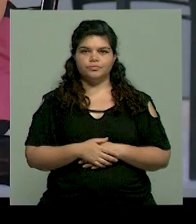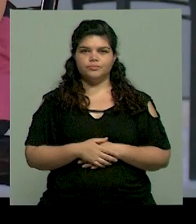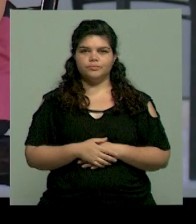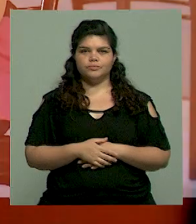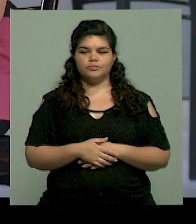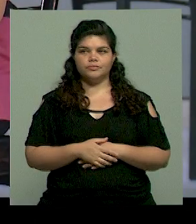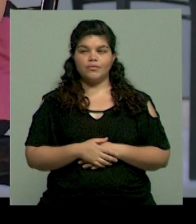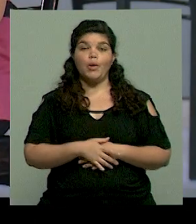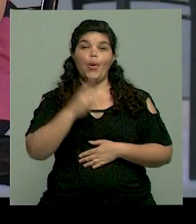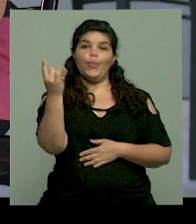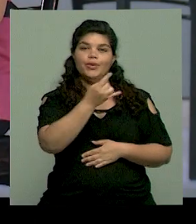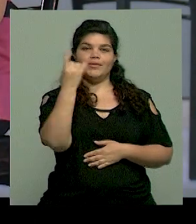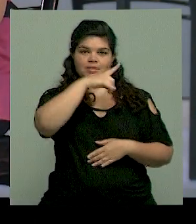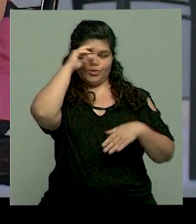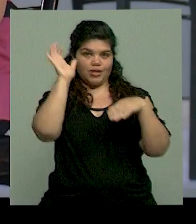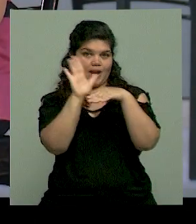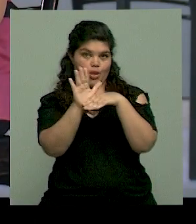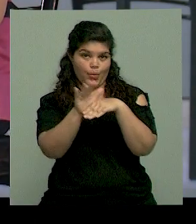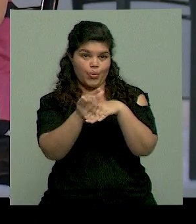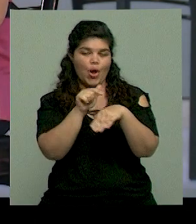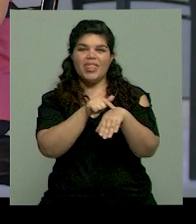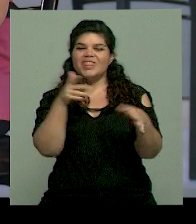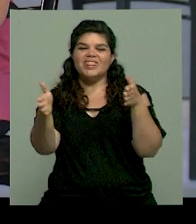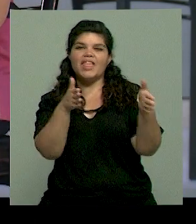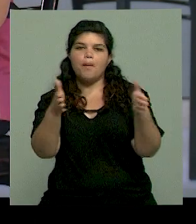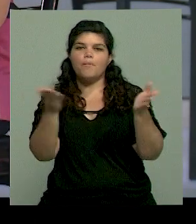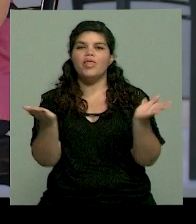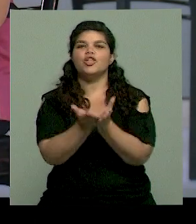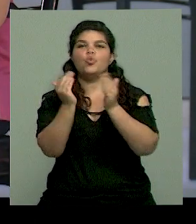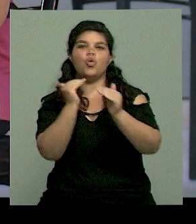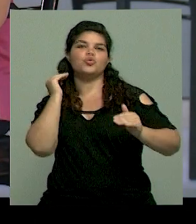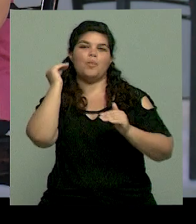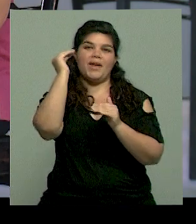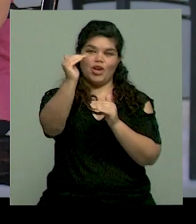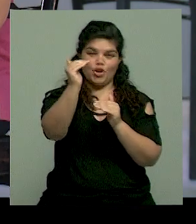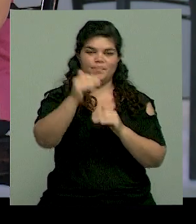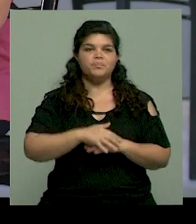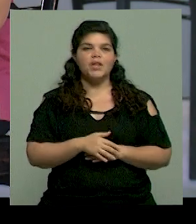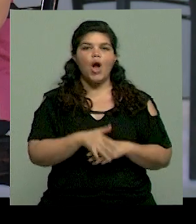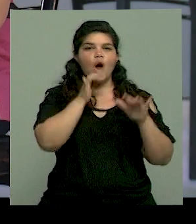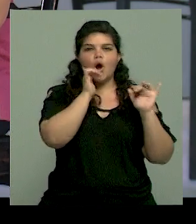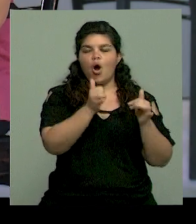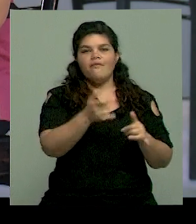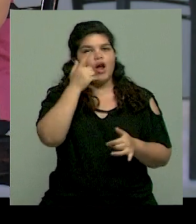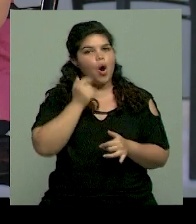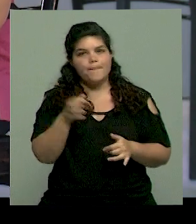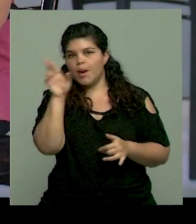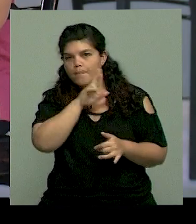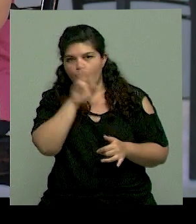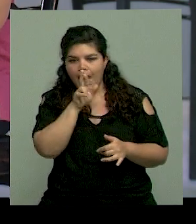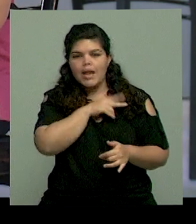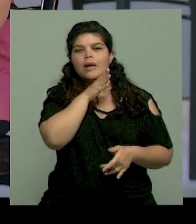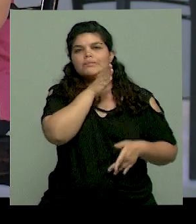La Universidad Nacional de Cuyo es la etapa de los estudios superiores, y vienen muchos chicos y chicas a pasar muchas